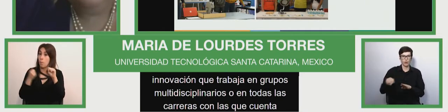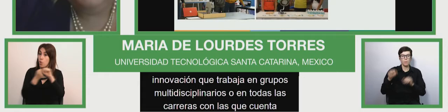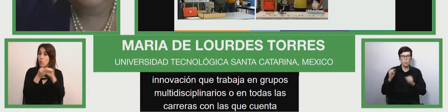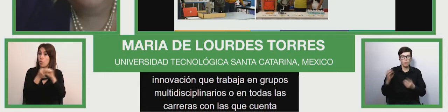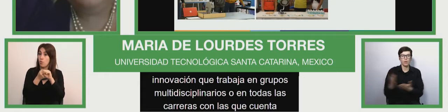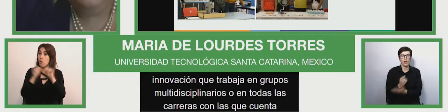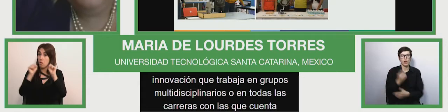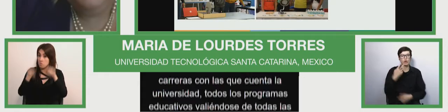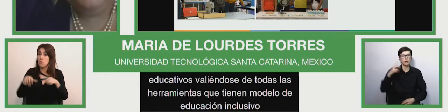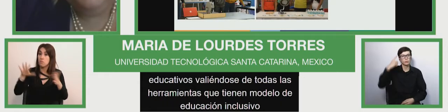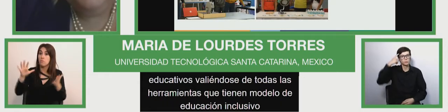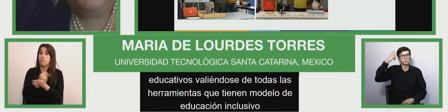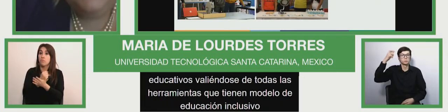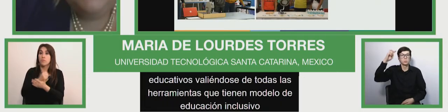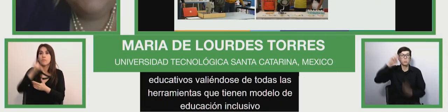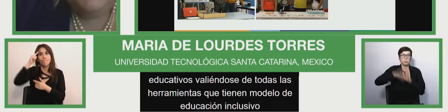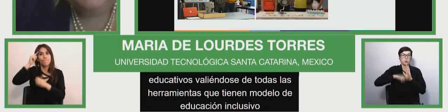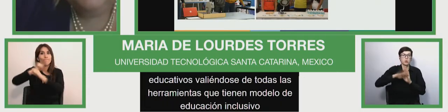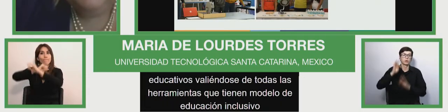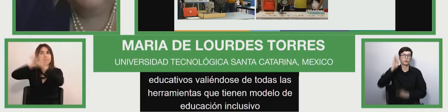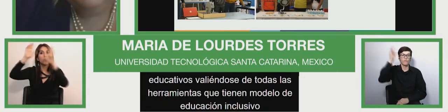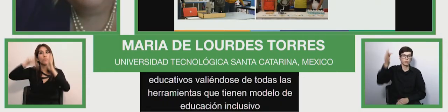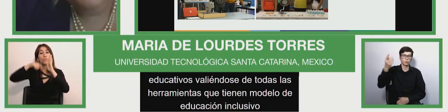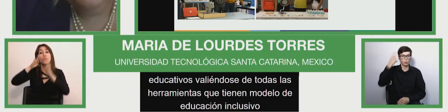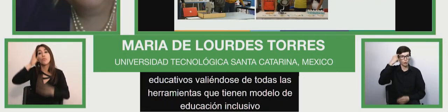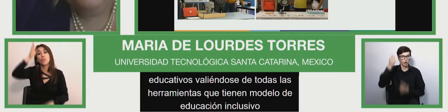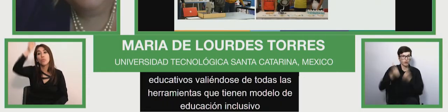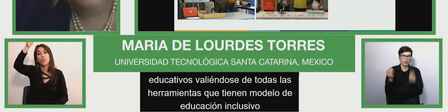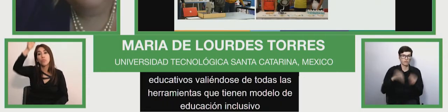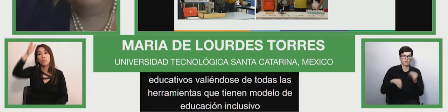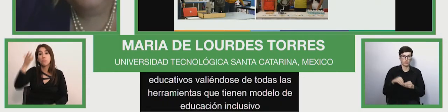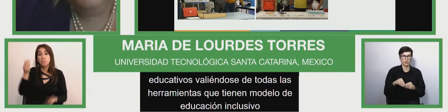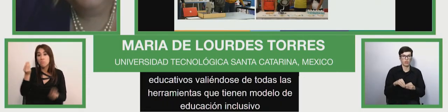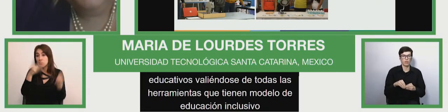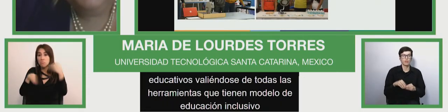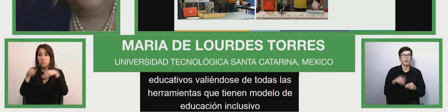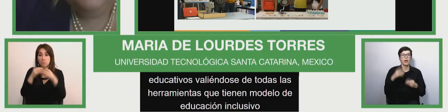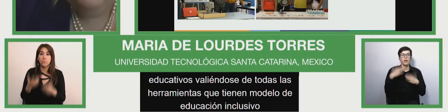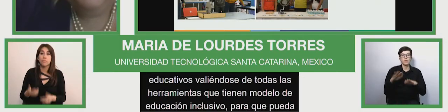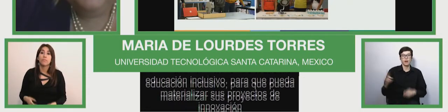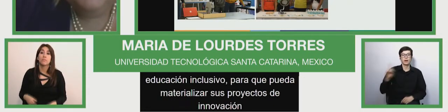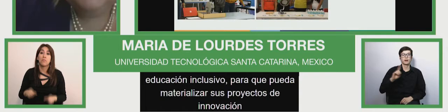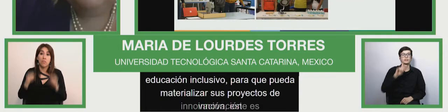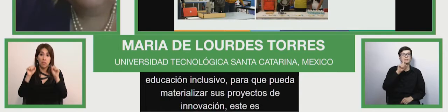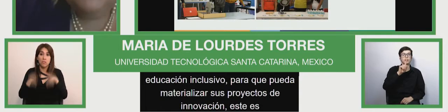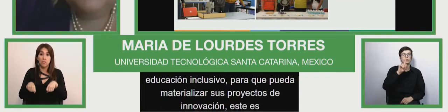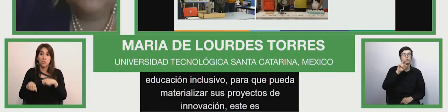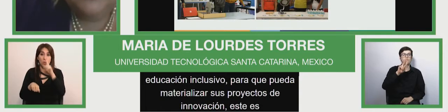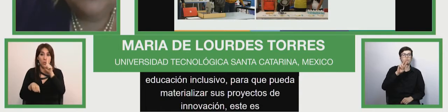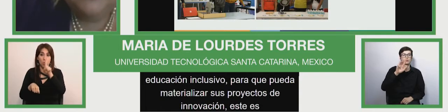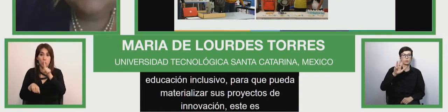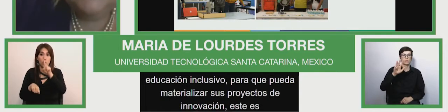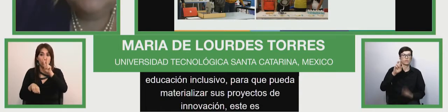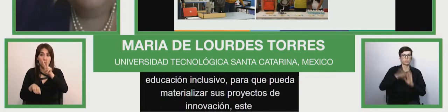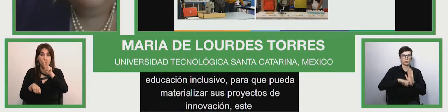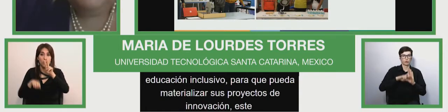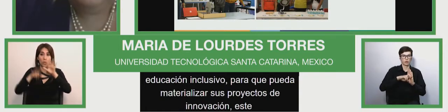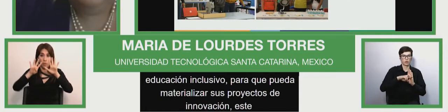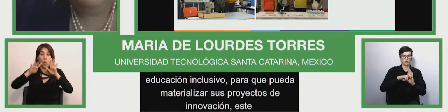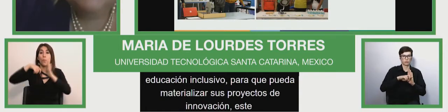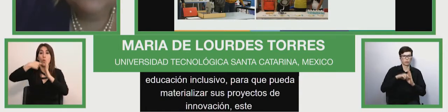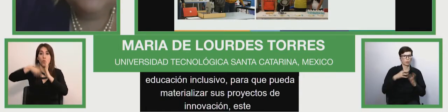proyectos de innovación y creatividad este cuatrimestre pasado se presentaron 139 proyectos de los cuales hubo una alta